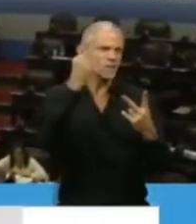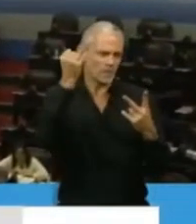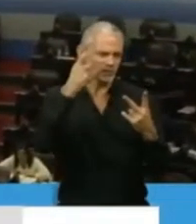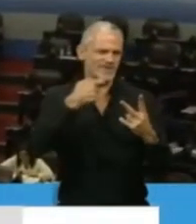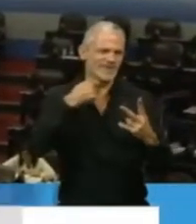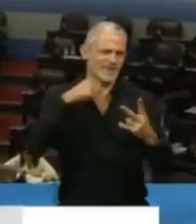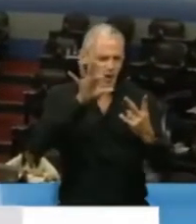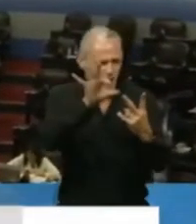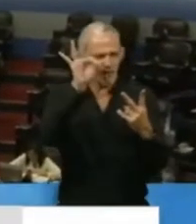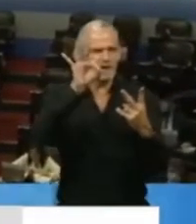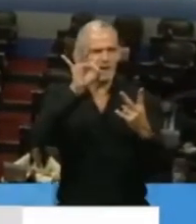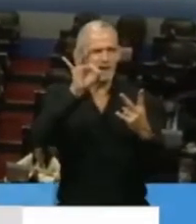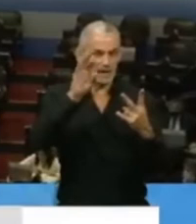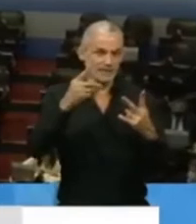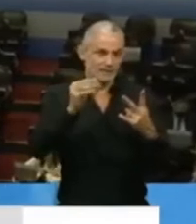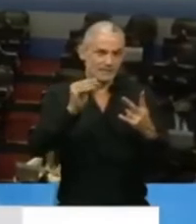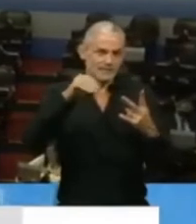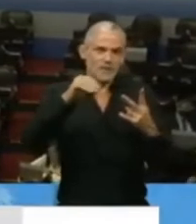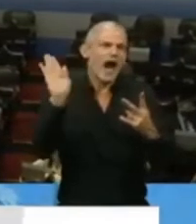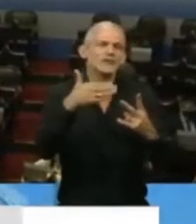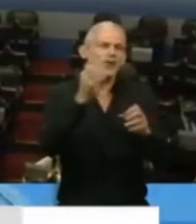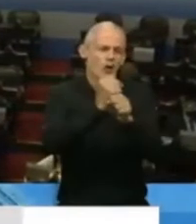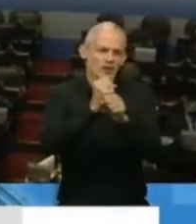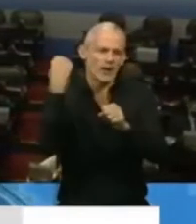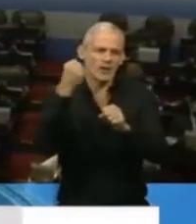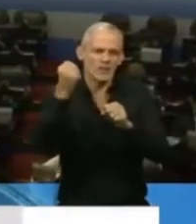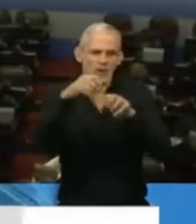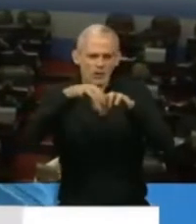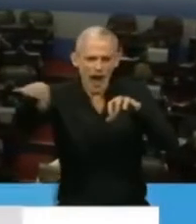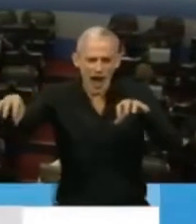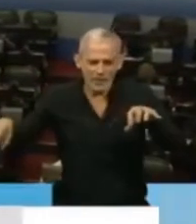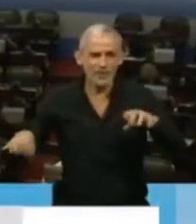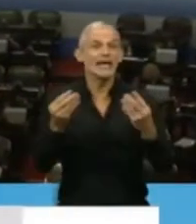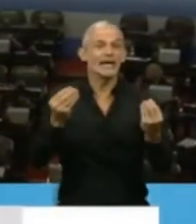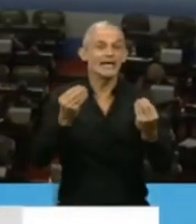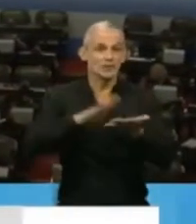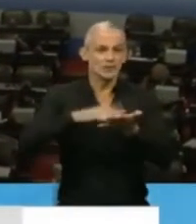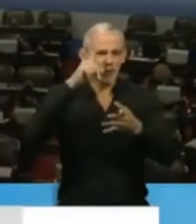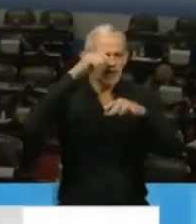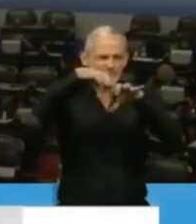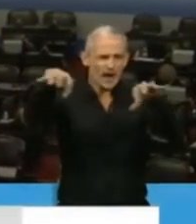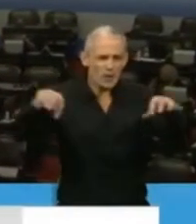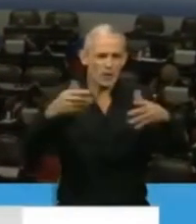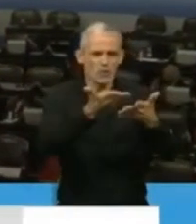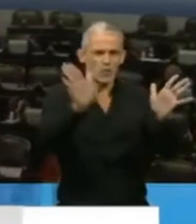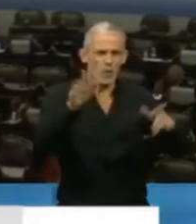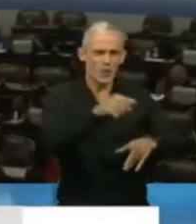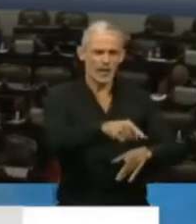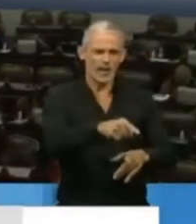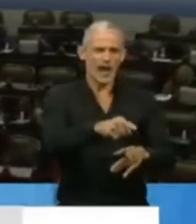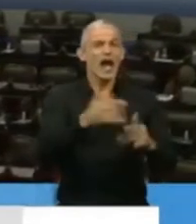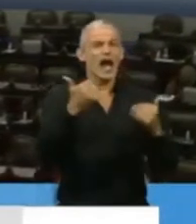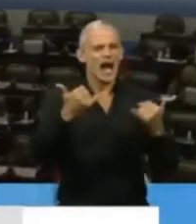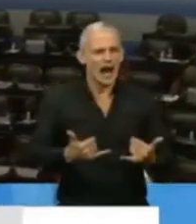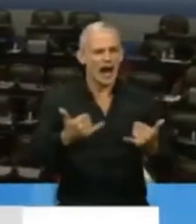y por supuesto lo extiendo a todos los trabajos esenciales, pero es que en el ámbito de la salud pública se está